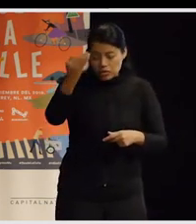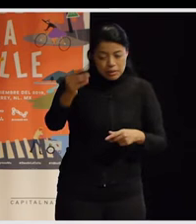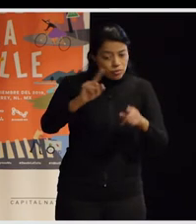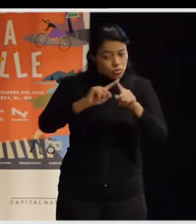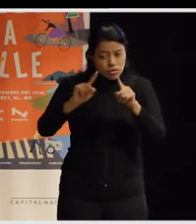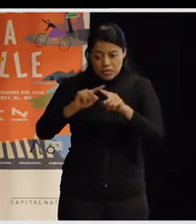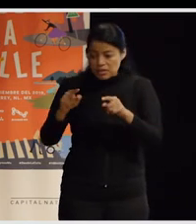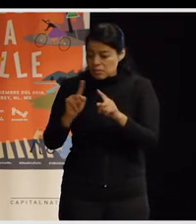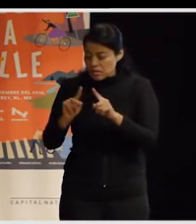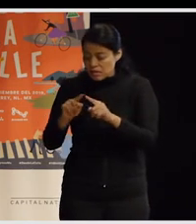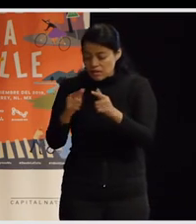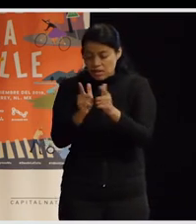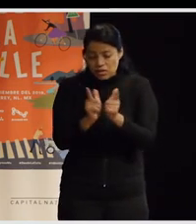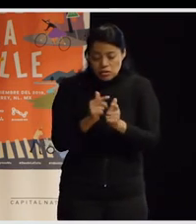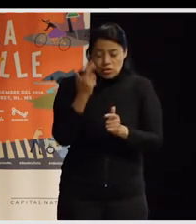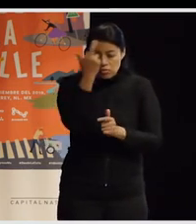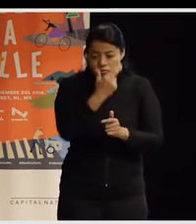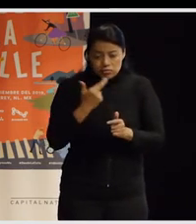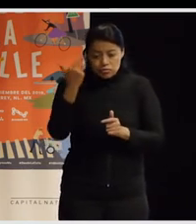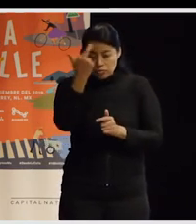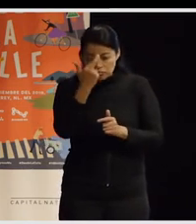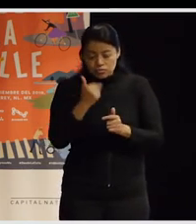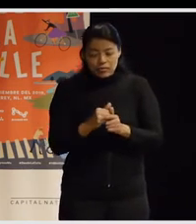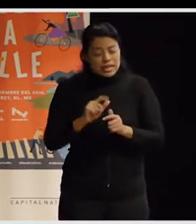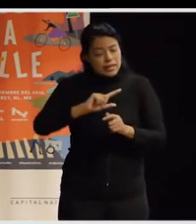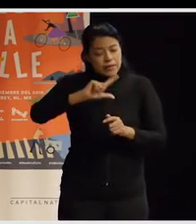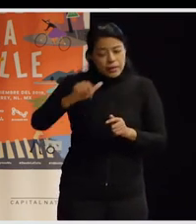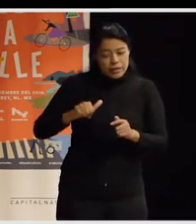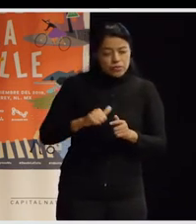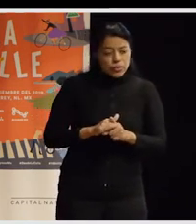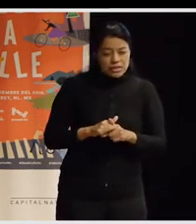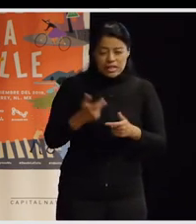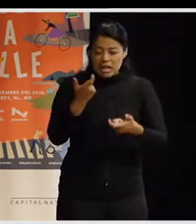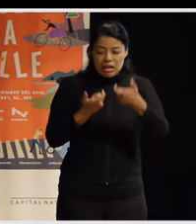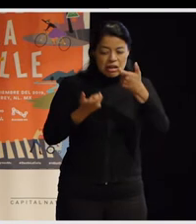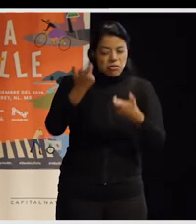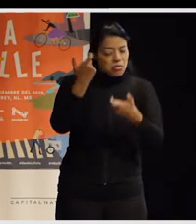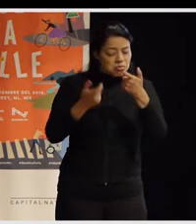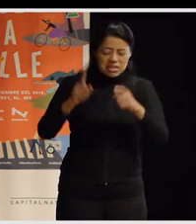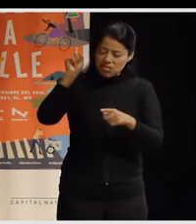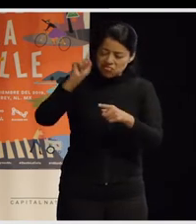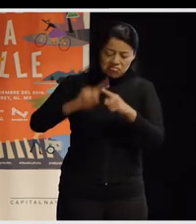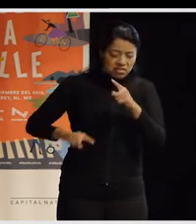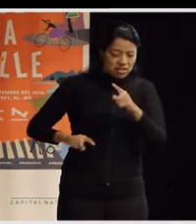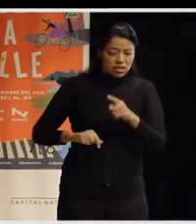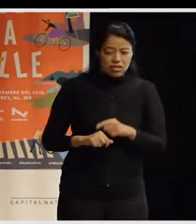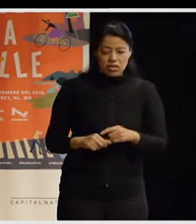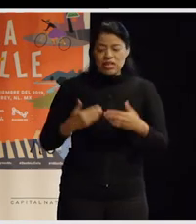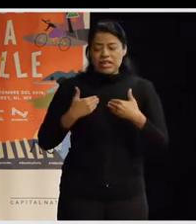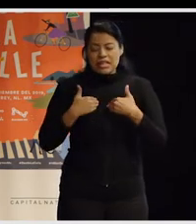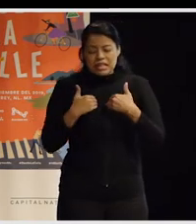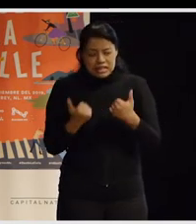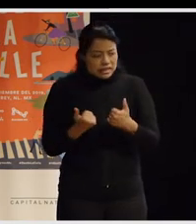diferentes colectivos y que hay que analizarlos en su complejidad y luego romper con la falsa dicotomía público-privada, ¿no? El primer